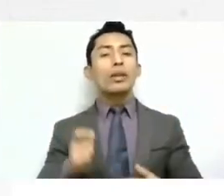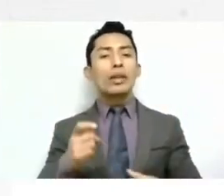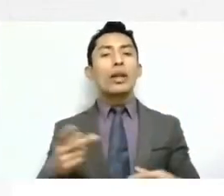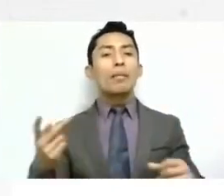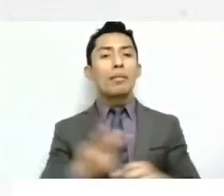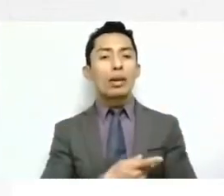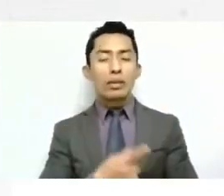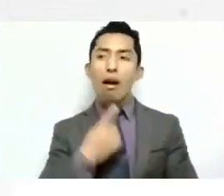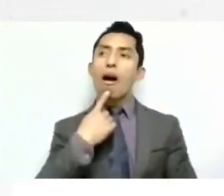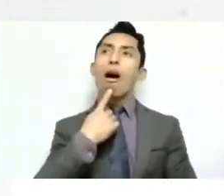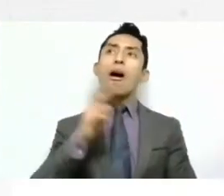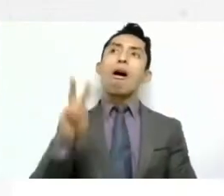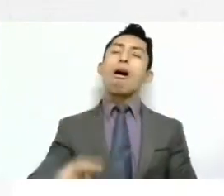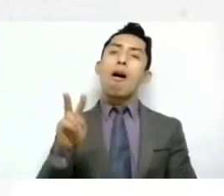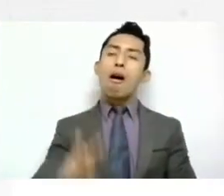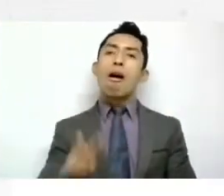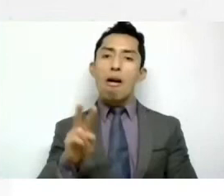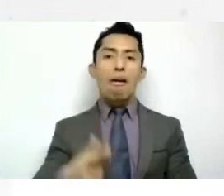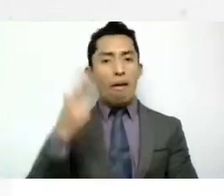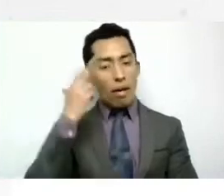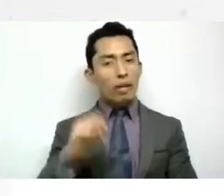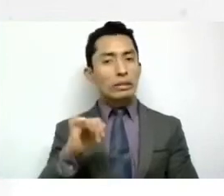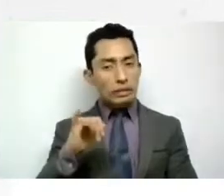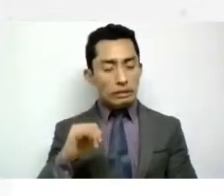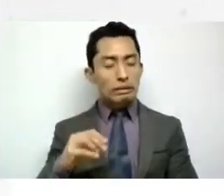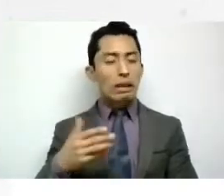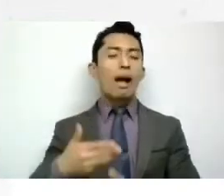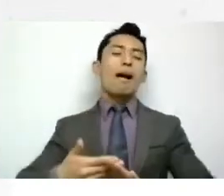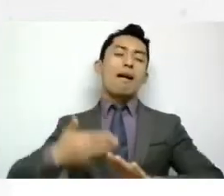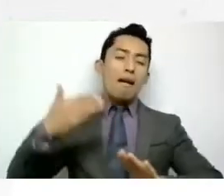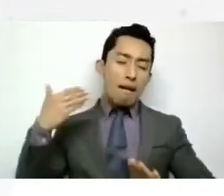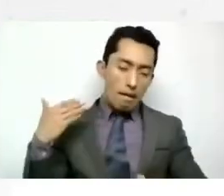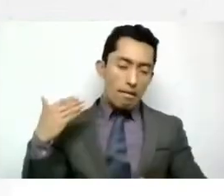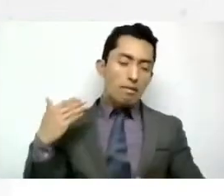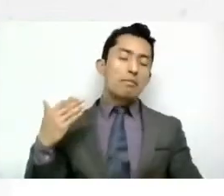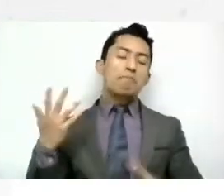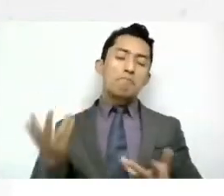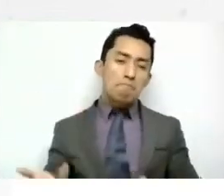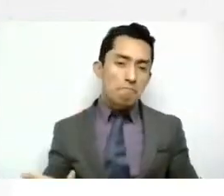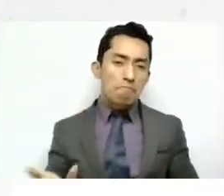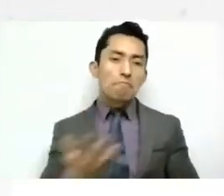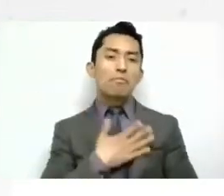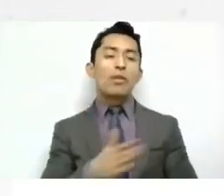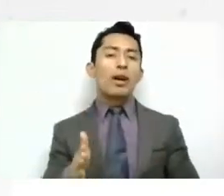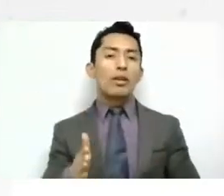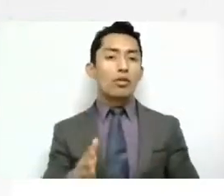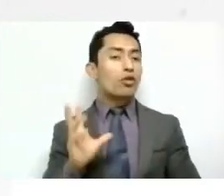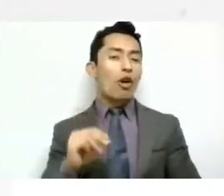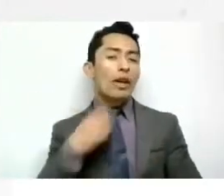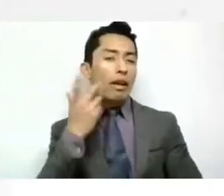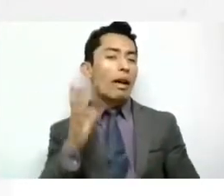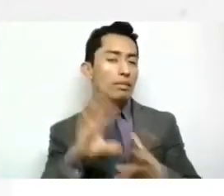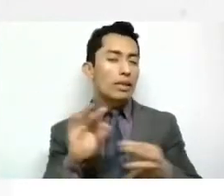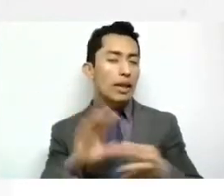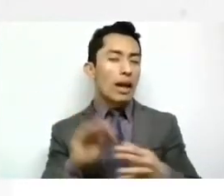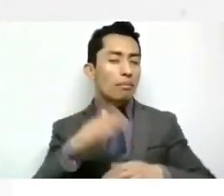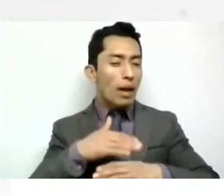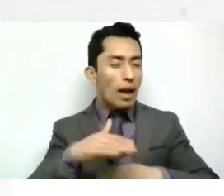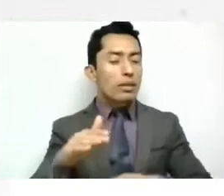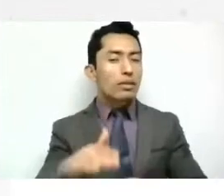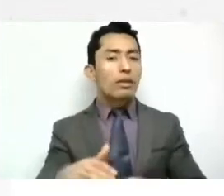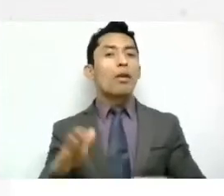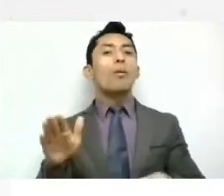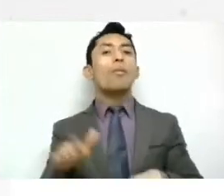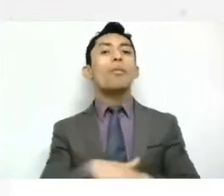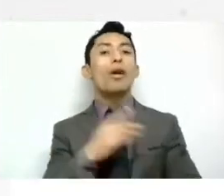a, ¡ah, caray, sí es cierto! Antiguamente pues se veía esto, no quiero adelantarme porque esto es parte